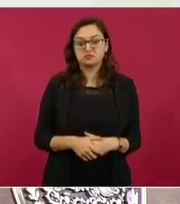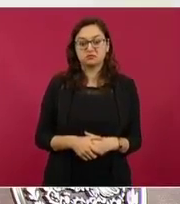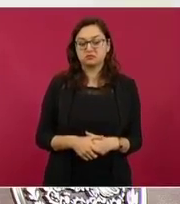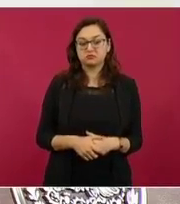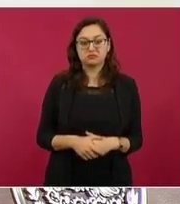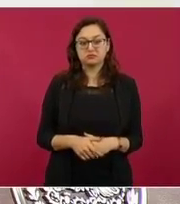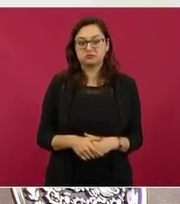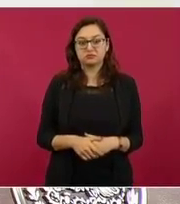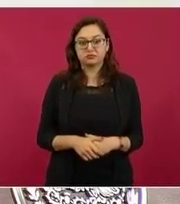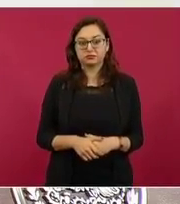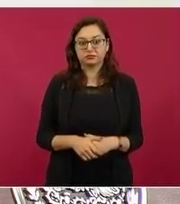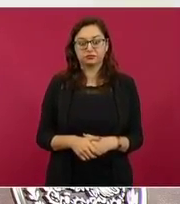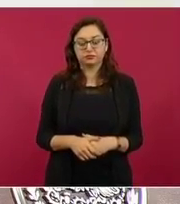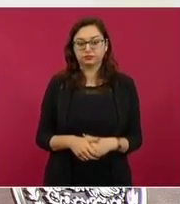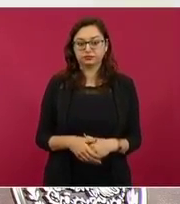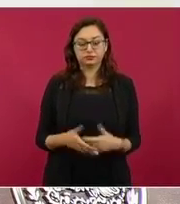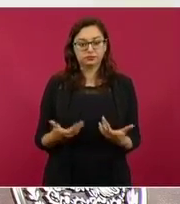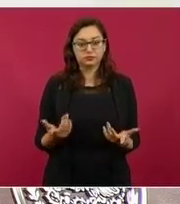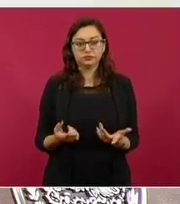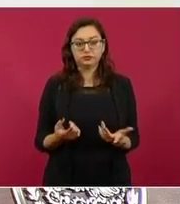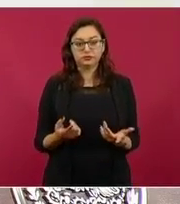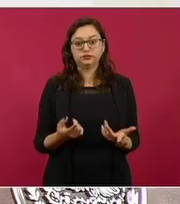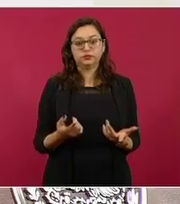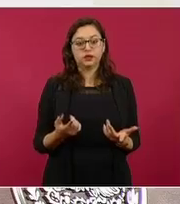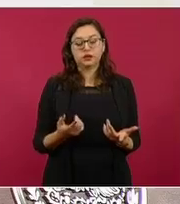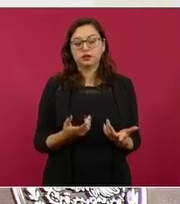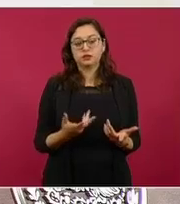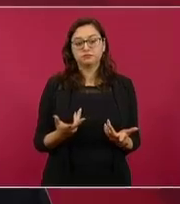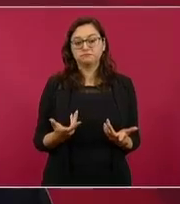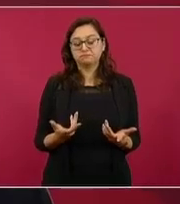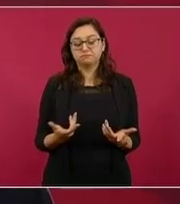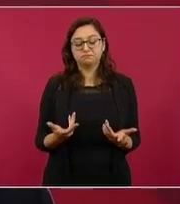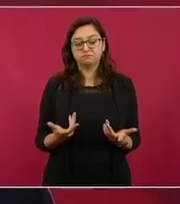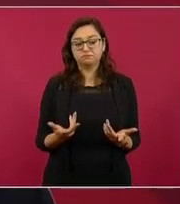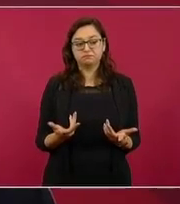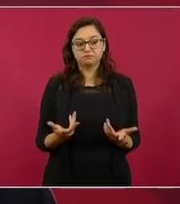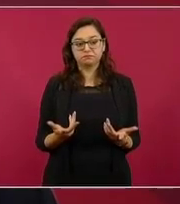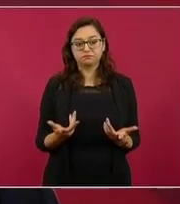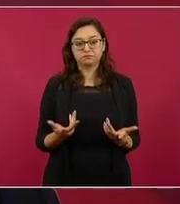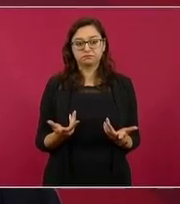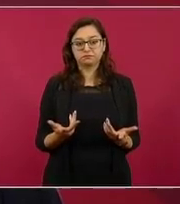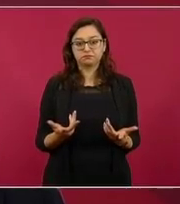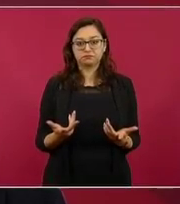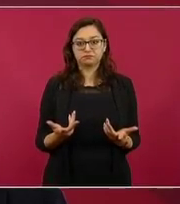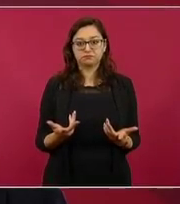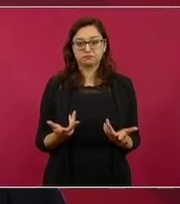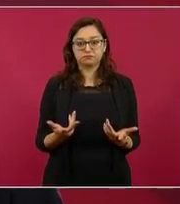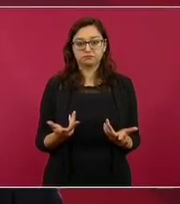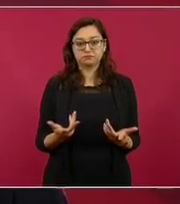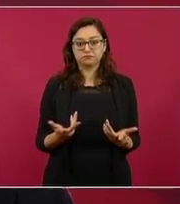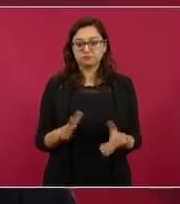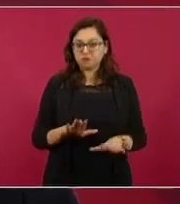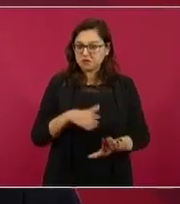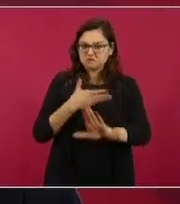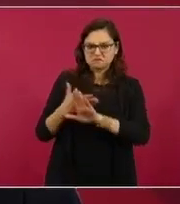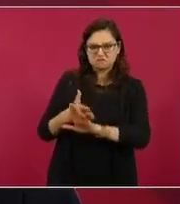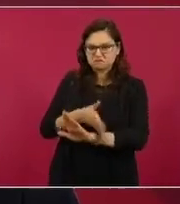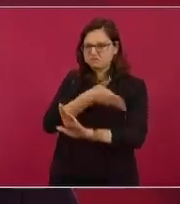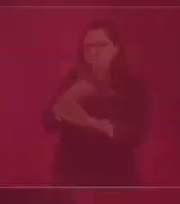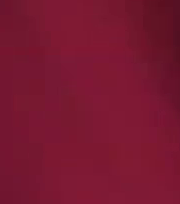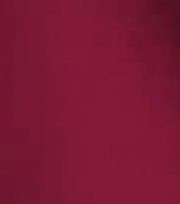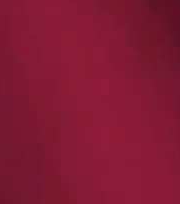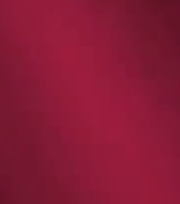a atacarnos.